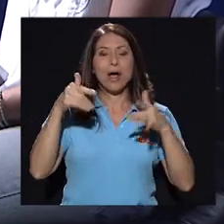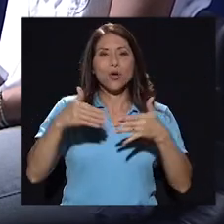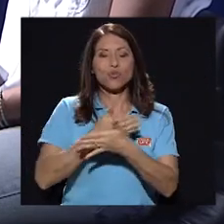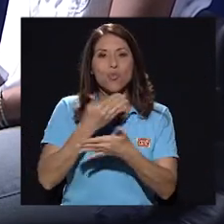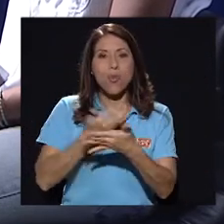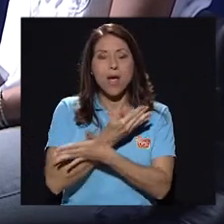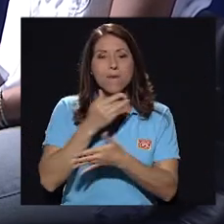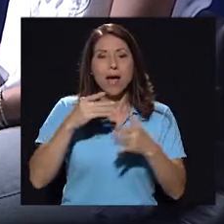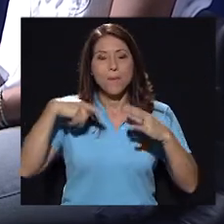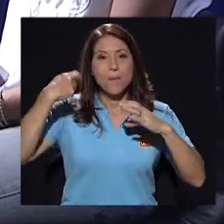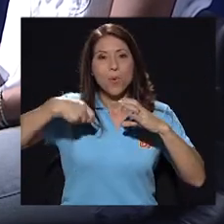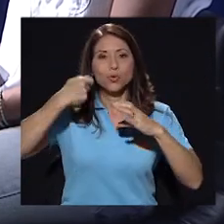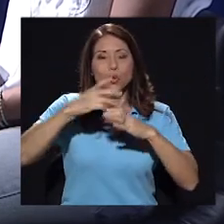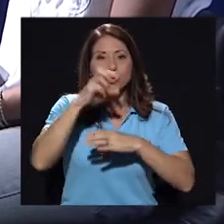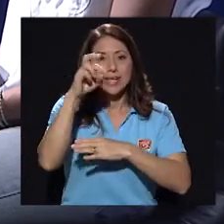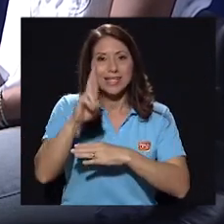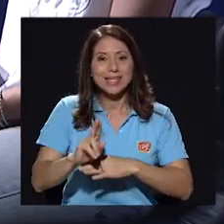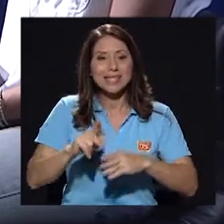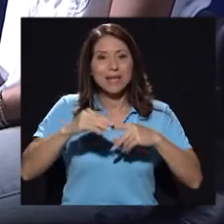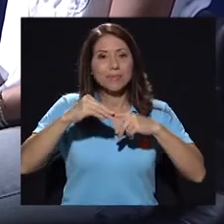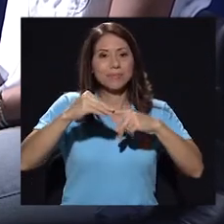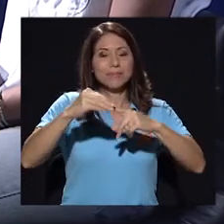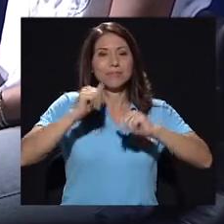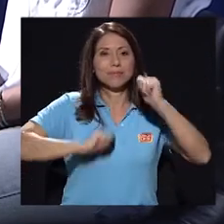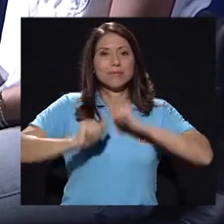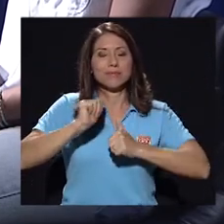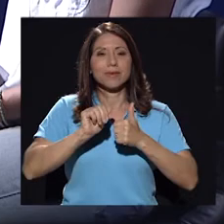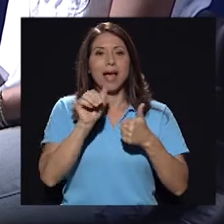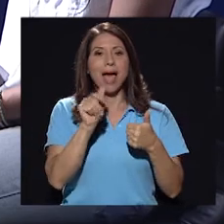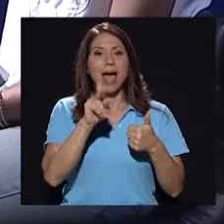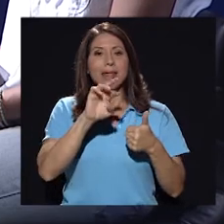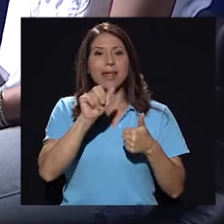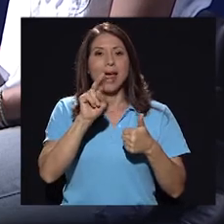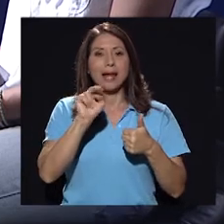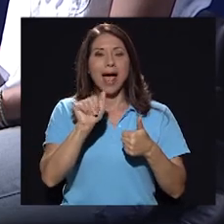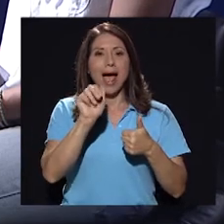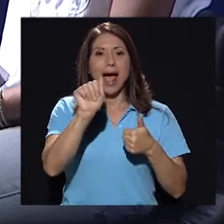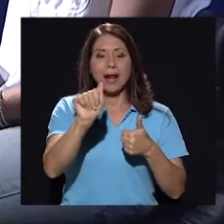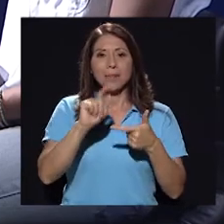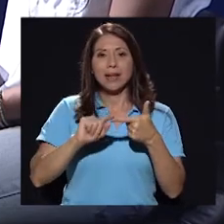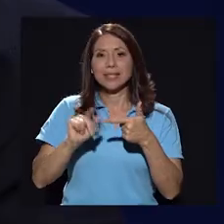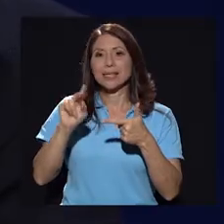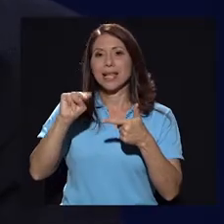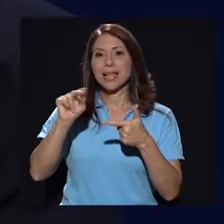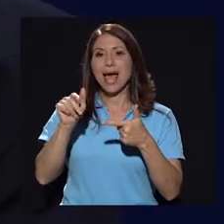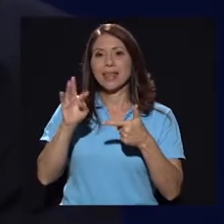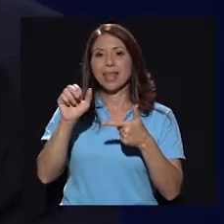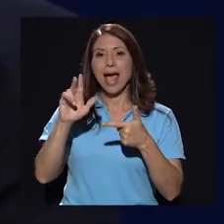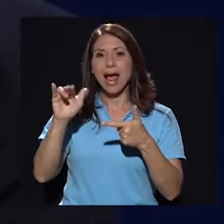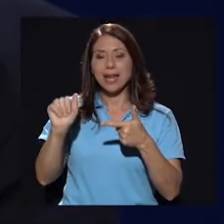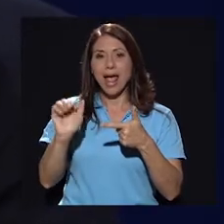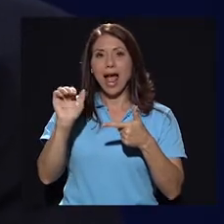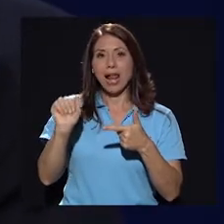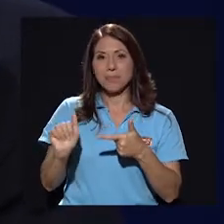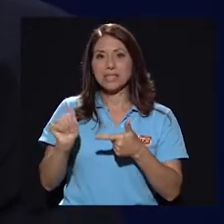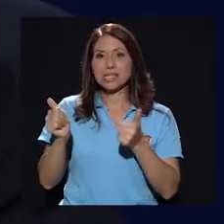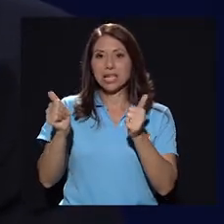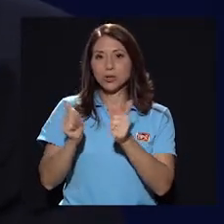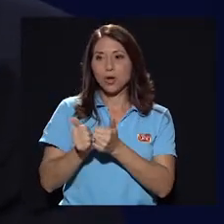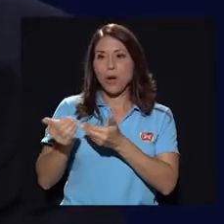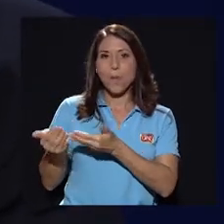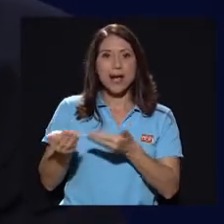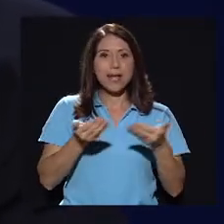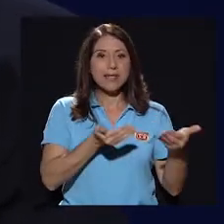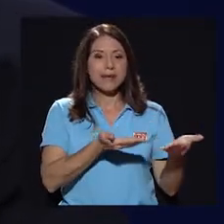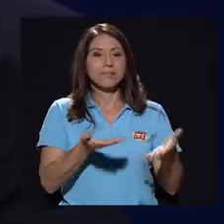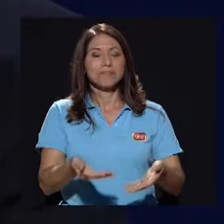nueva producción costarricense protagonizada por Adriana Álvarez y Natalia Arias, quienes nos acompañan hoy aquí en el set de